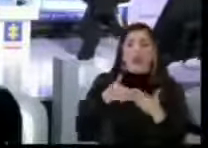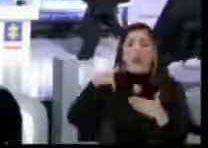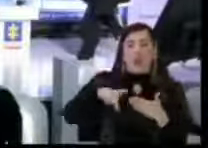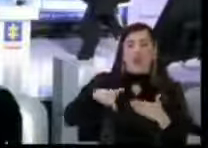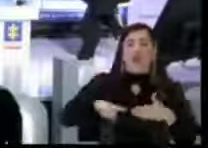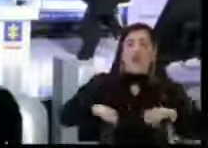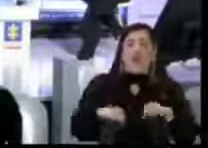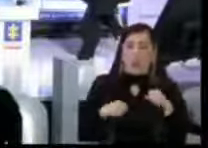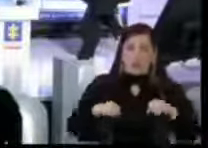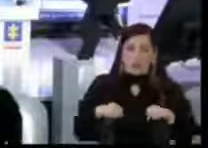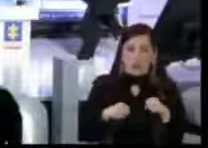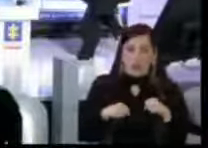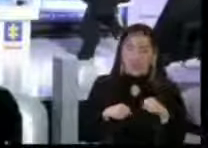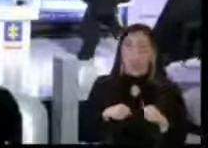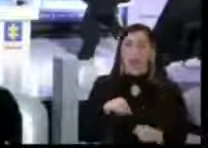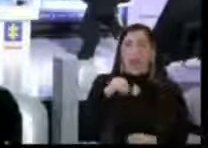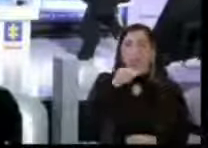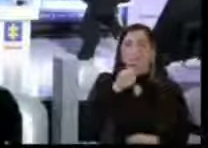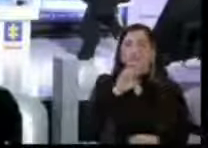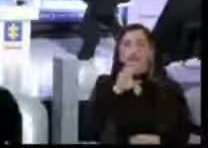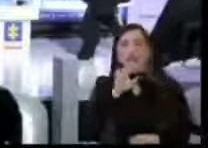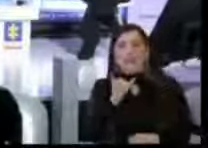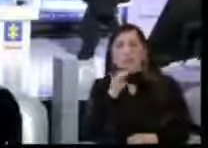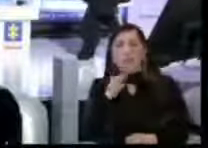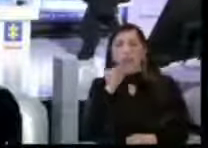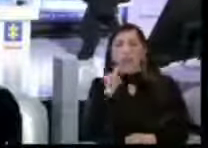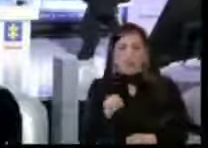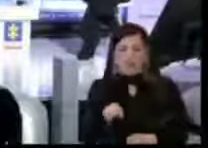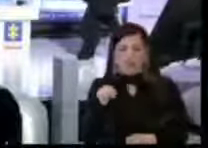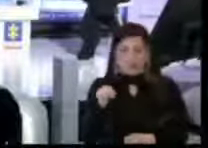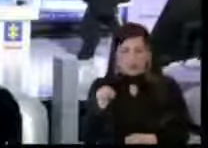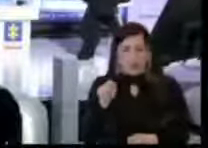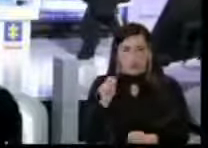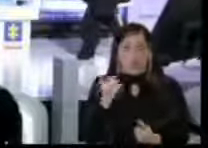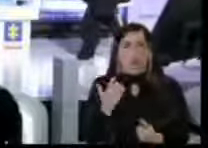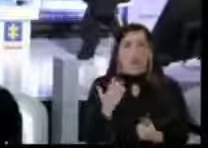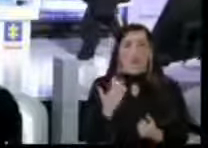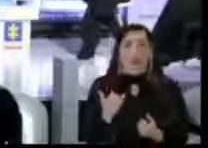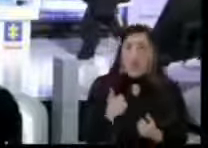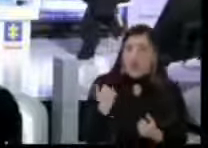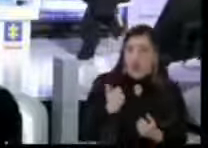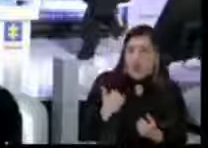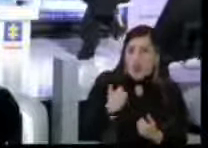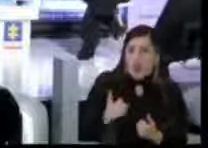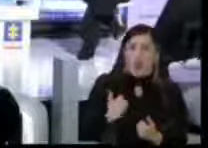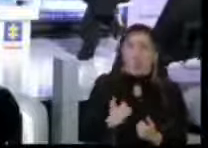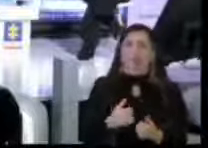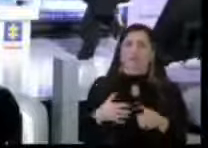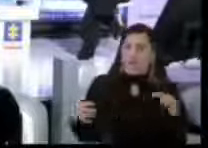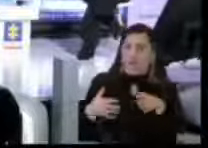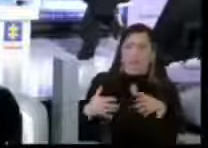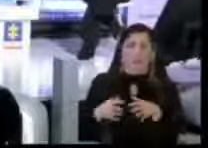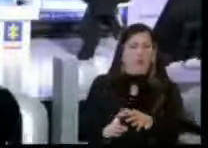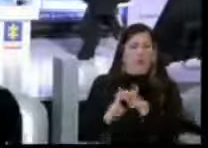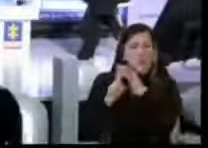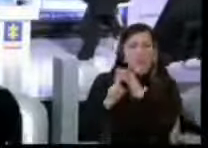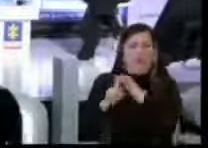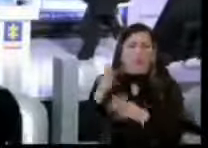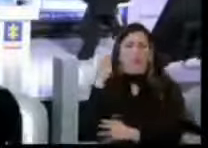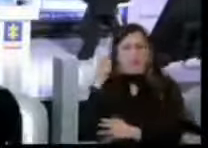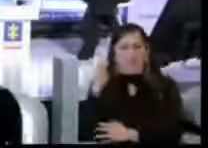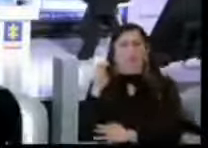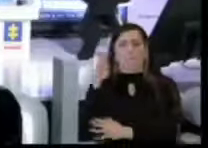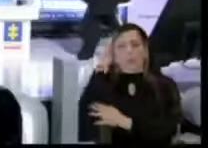Bogotá. Este caso fue priorizado y para ello se destacó un grupo especializado de fiscales y de policía